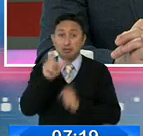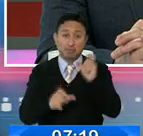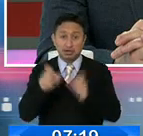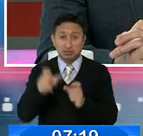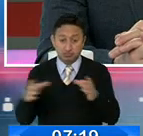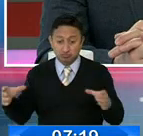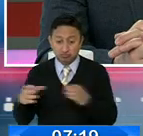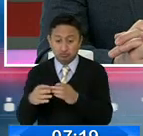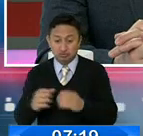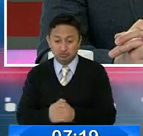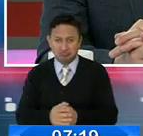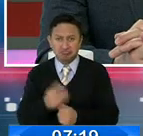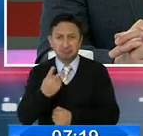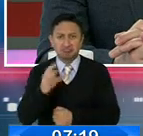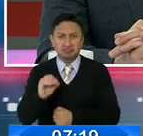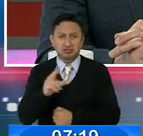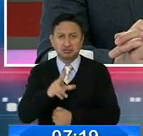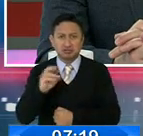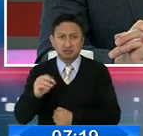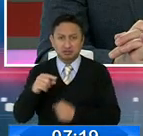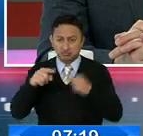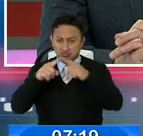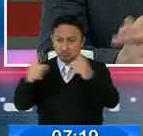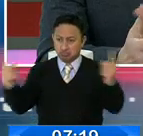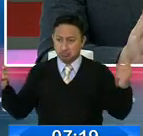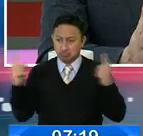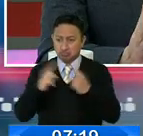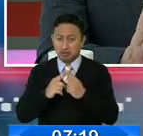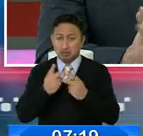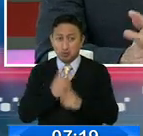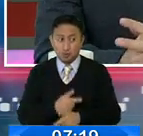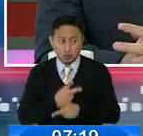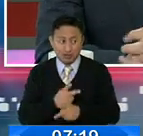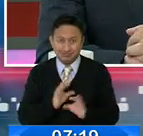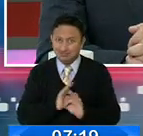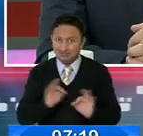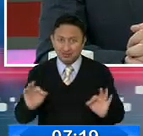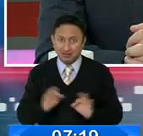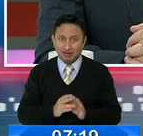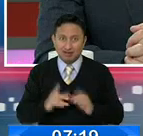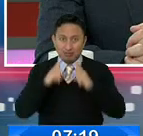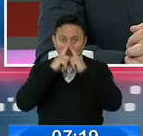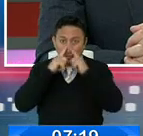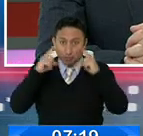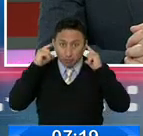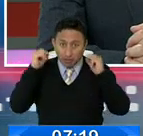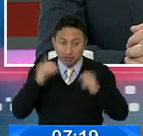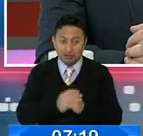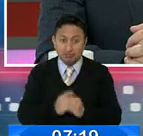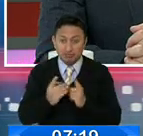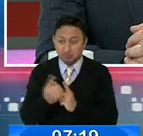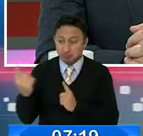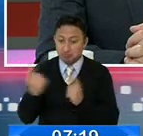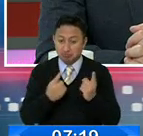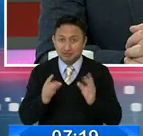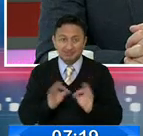menos de veinte, treinta metros cuadrados sin ningún tipo de mascarilla. Mascarilla, no